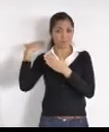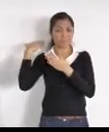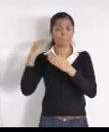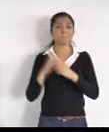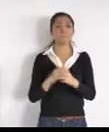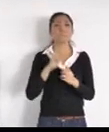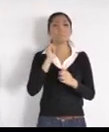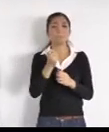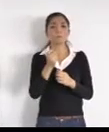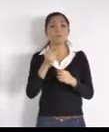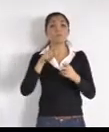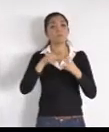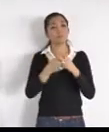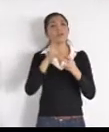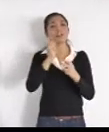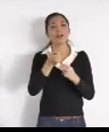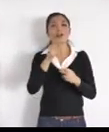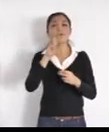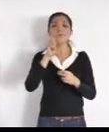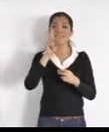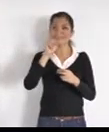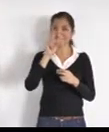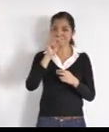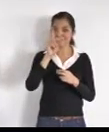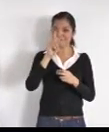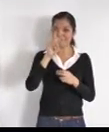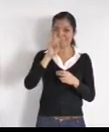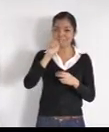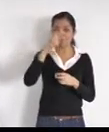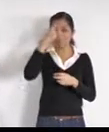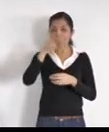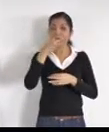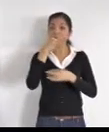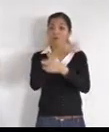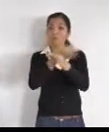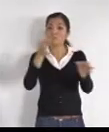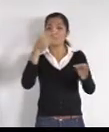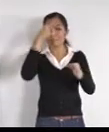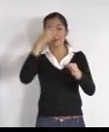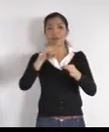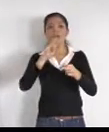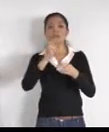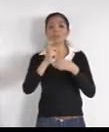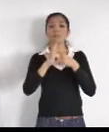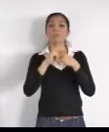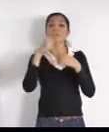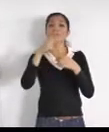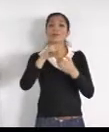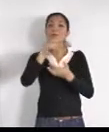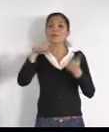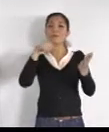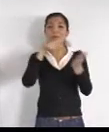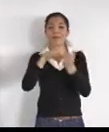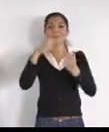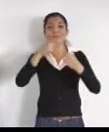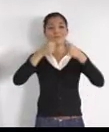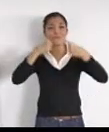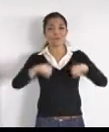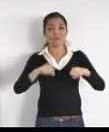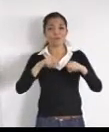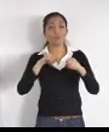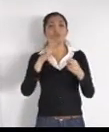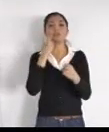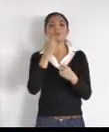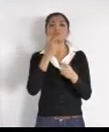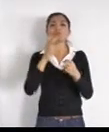del campeonato internacional de enduro, de super enduro, un evento que vienen pilotos de nivel internacional que nunca se ha